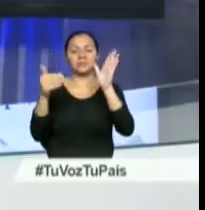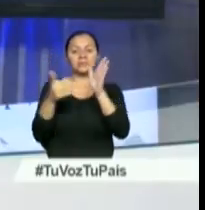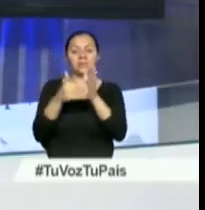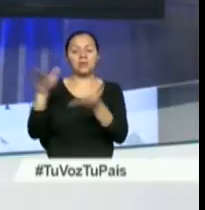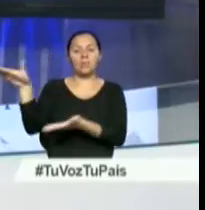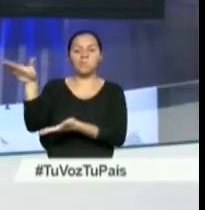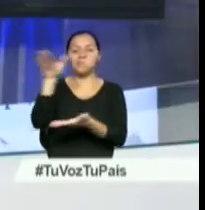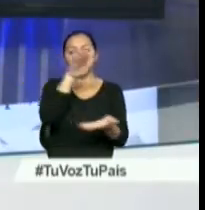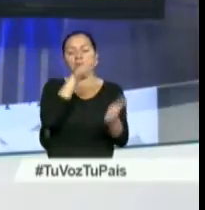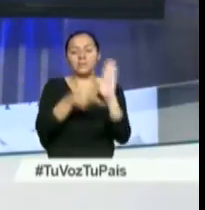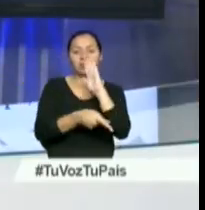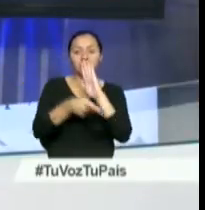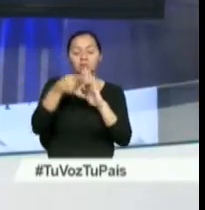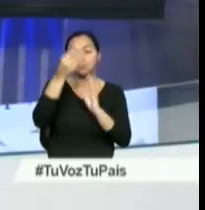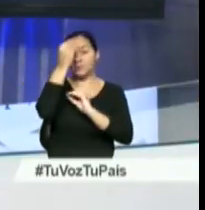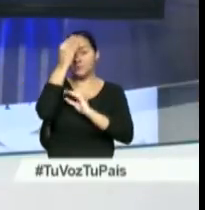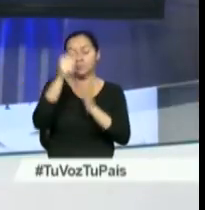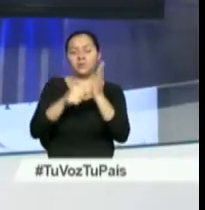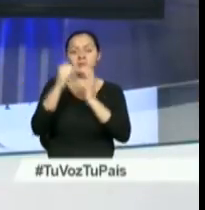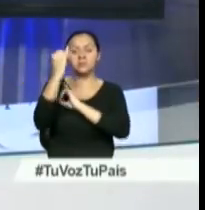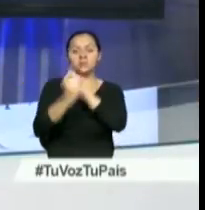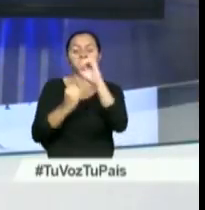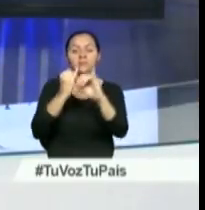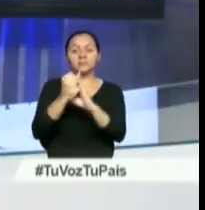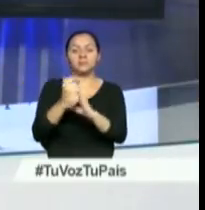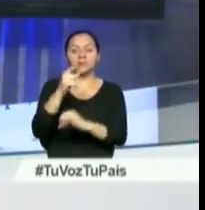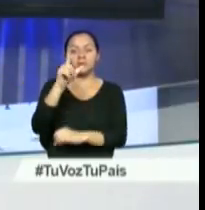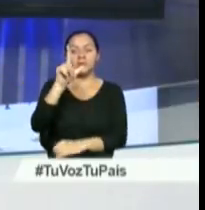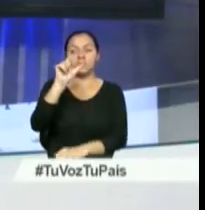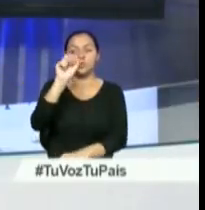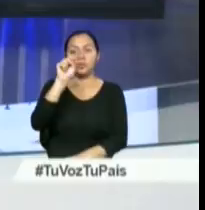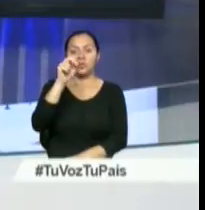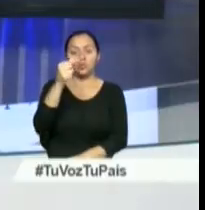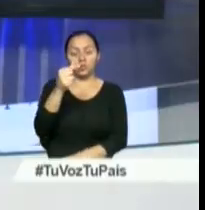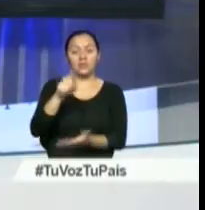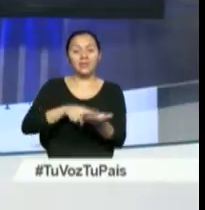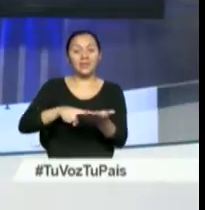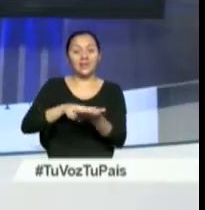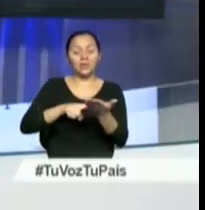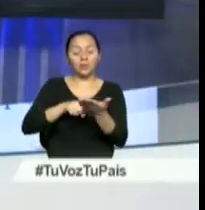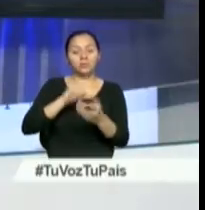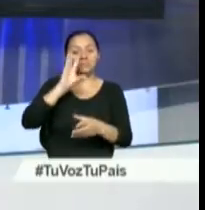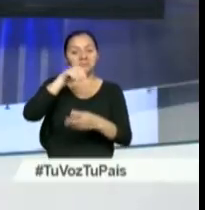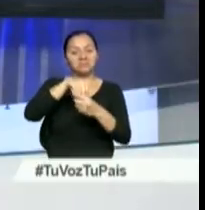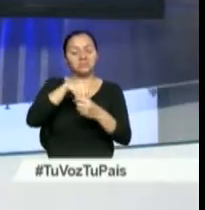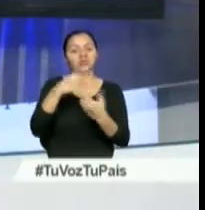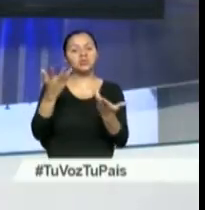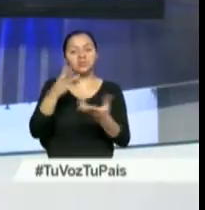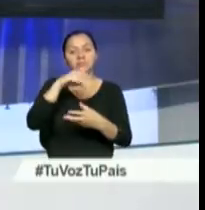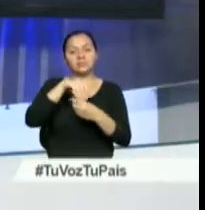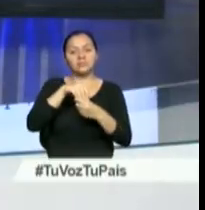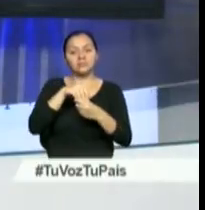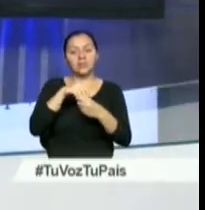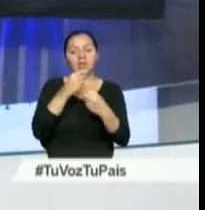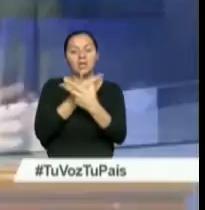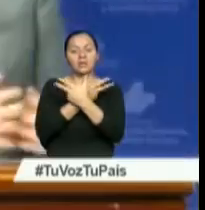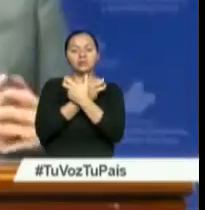crudo. Así lo informó el canciller de la República, Guillaume Long, tras una reunión de diplomáticos mantenida en Austria.